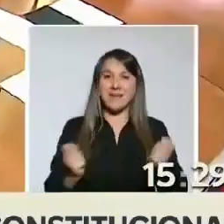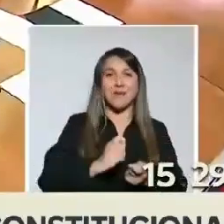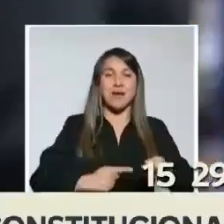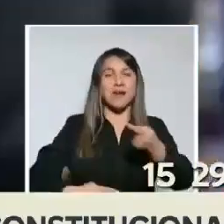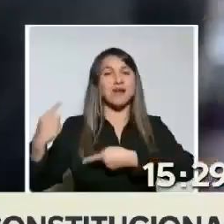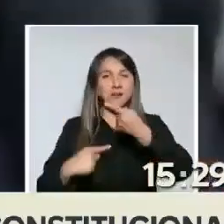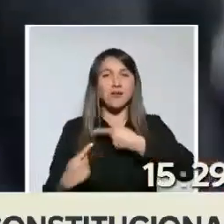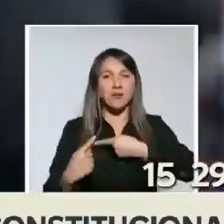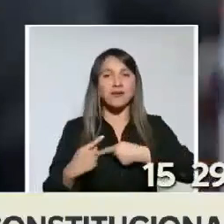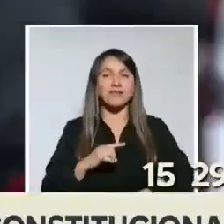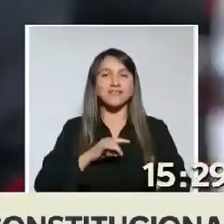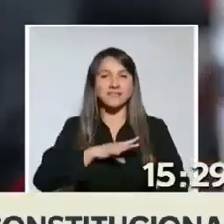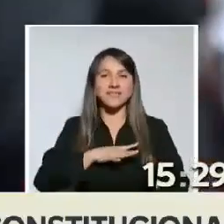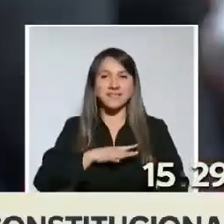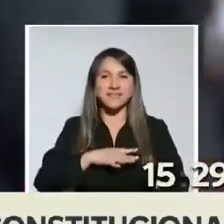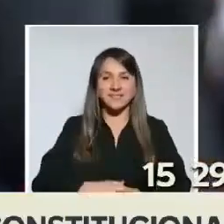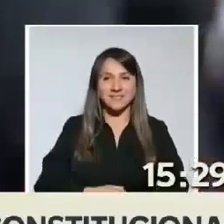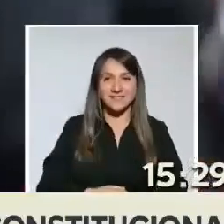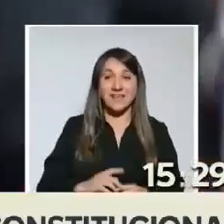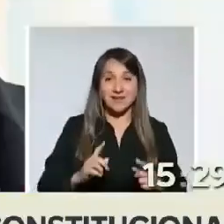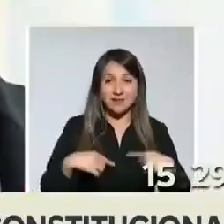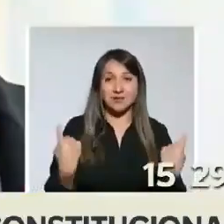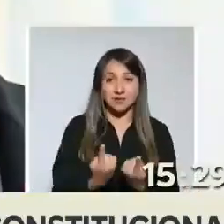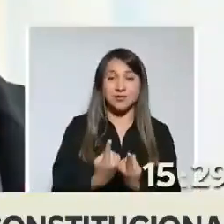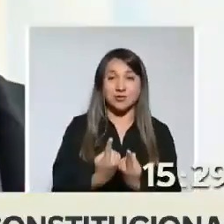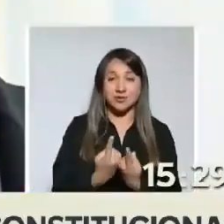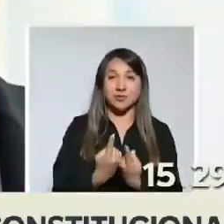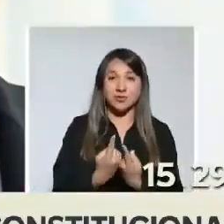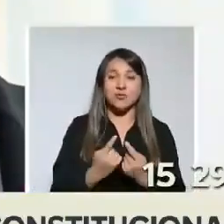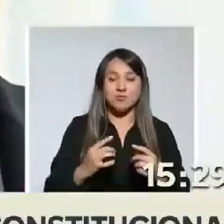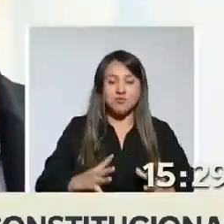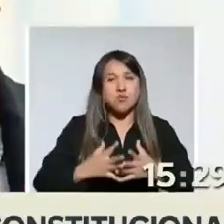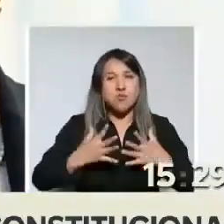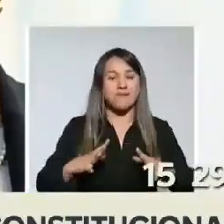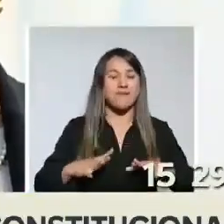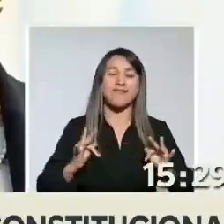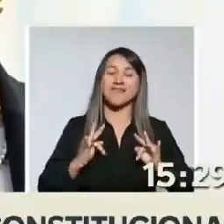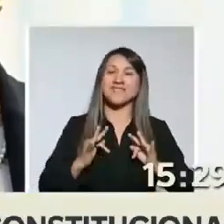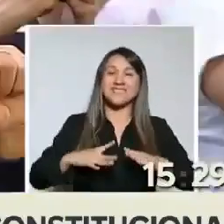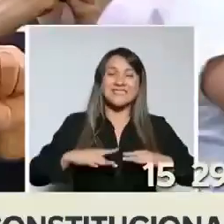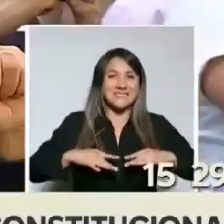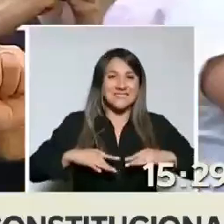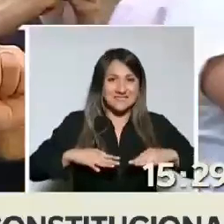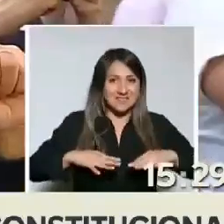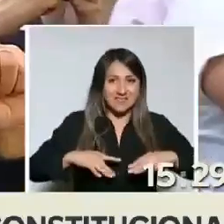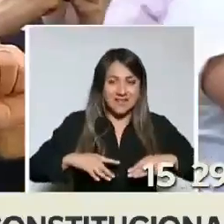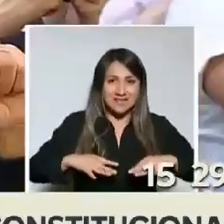de este país. Nosotros, Lamien, muy felices por esta